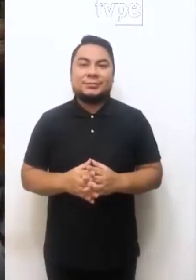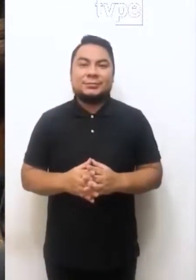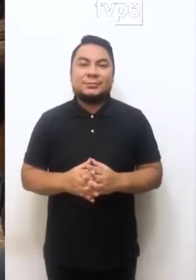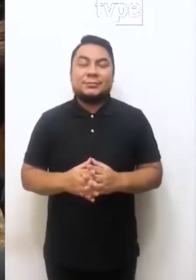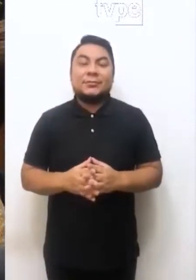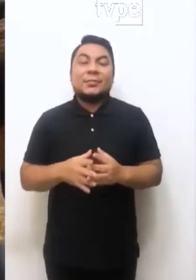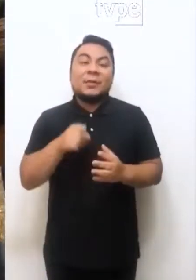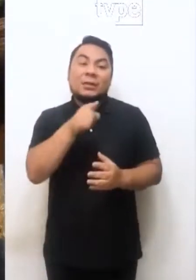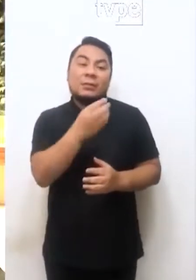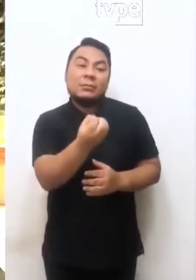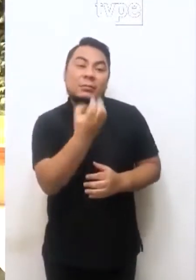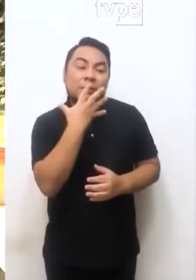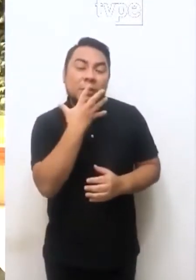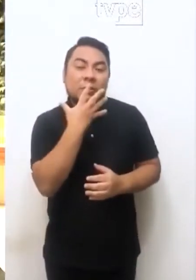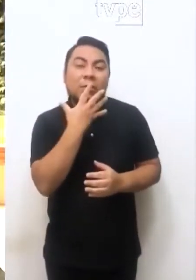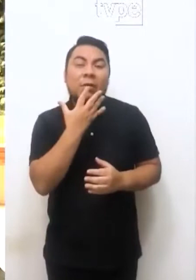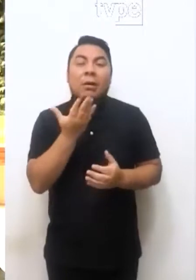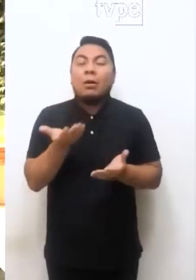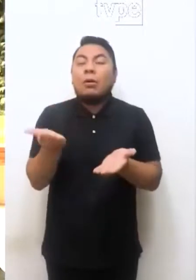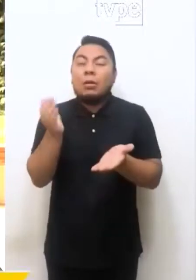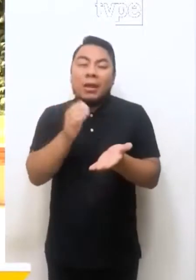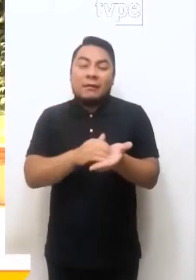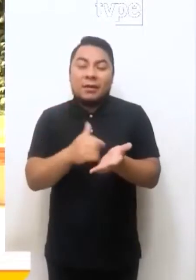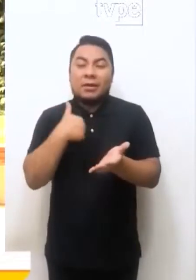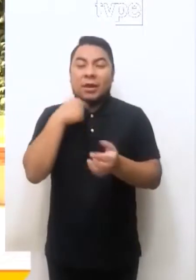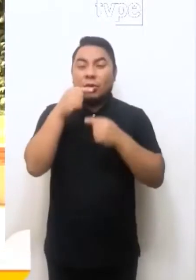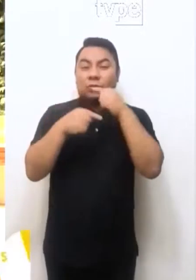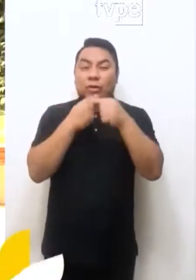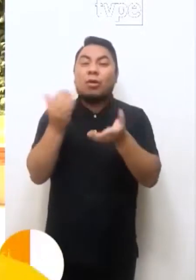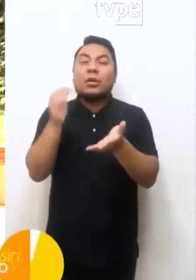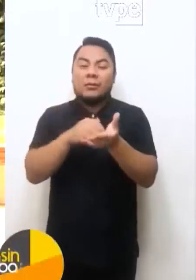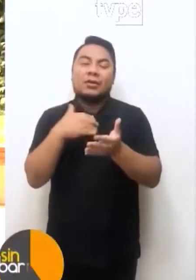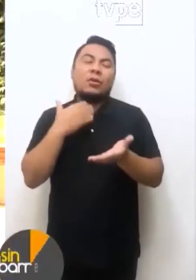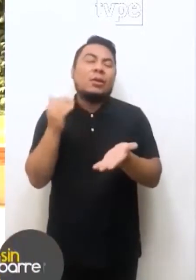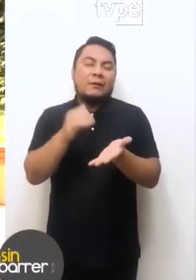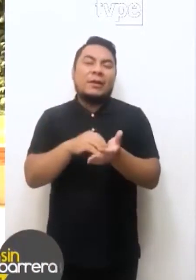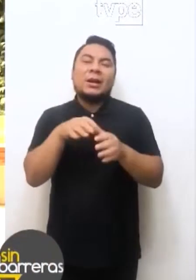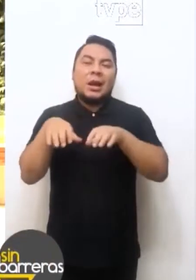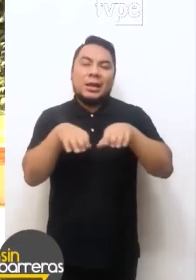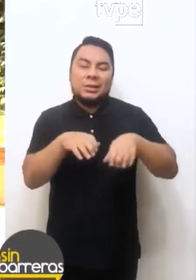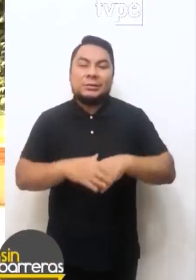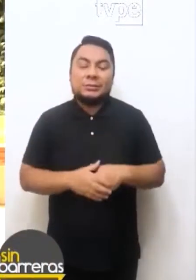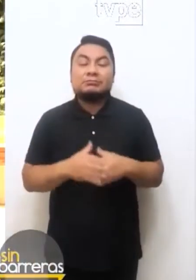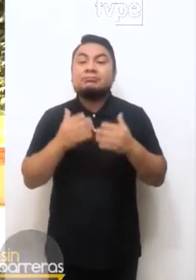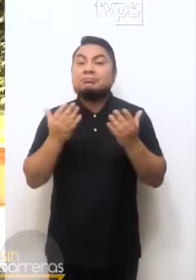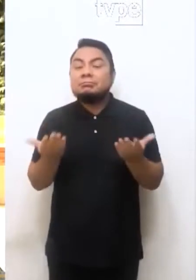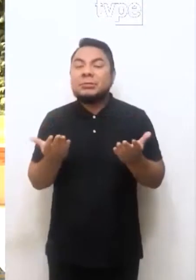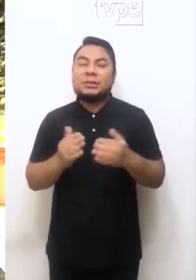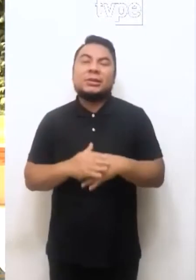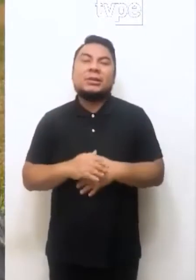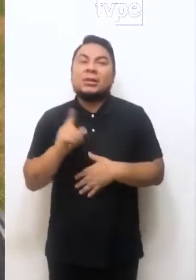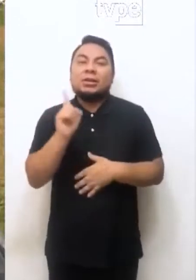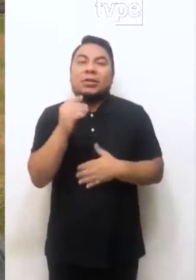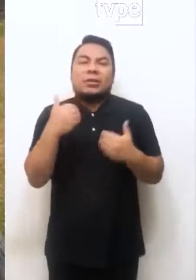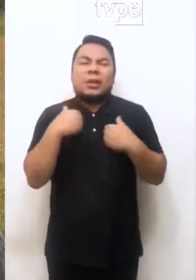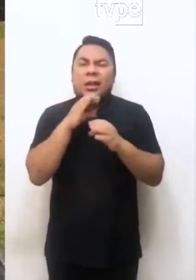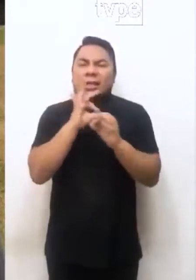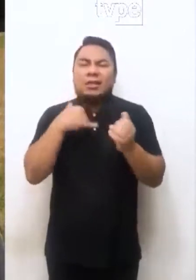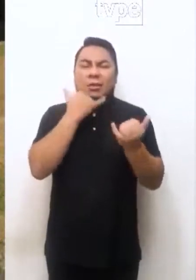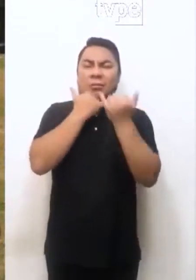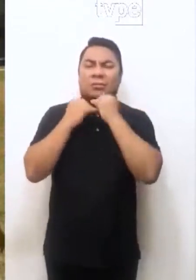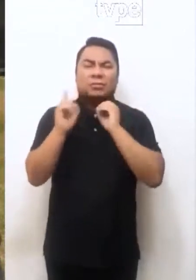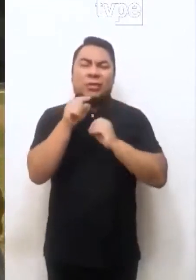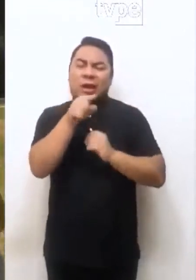Si me dijeran que volviera a repetir la historia, lo haría mil veces, ¿no? De hecho, no tengo nada que